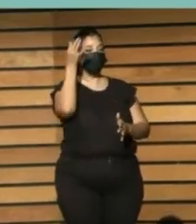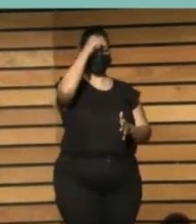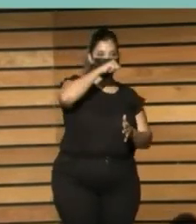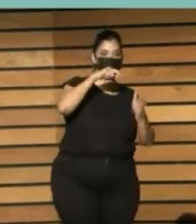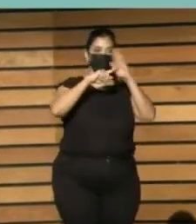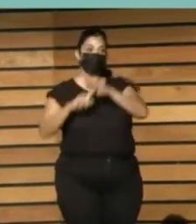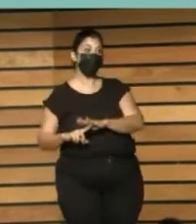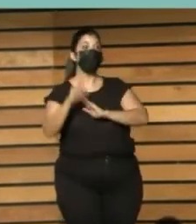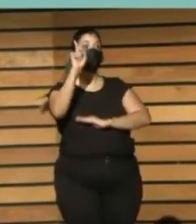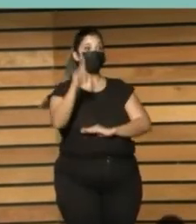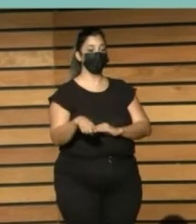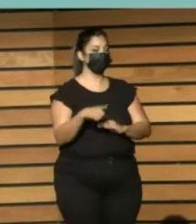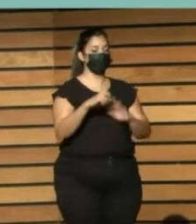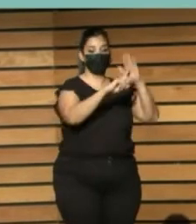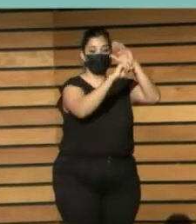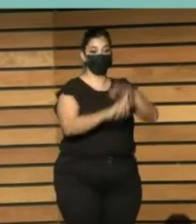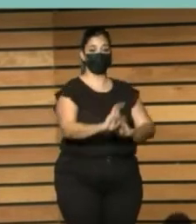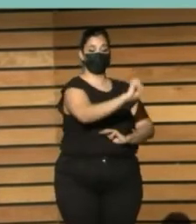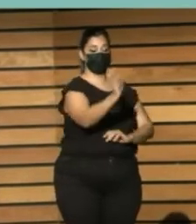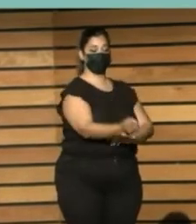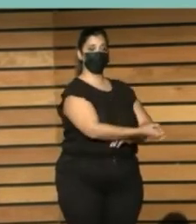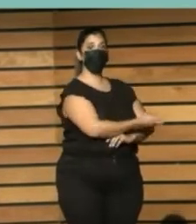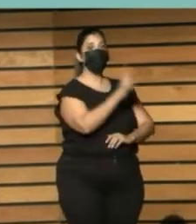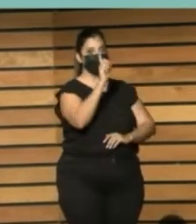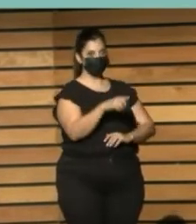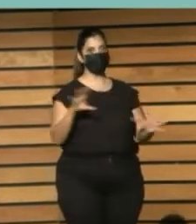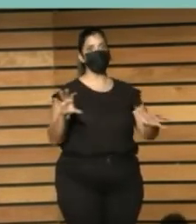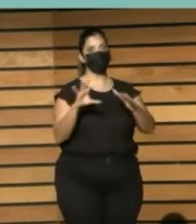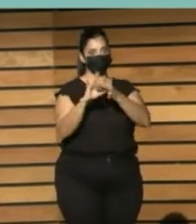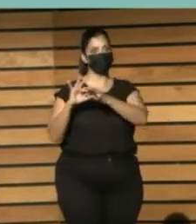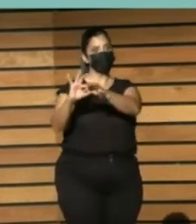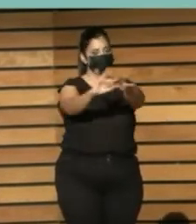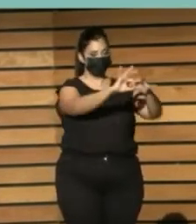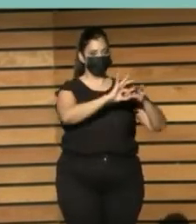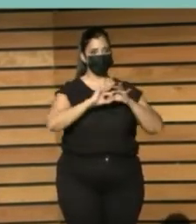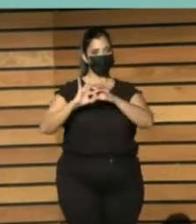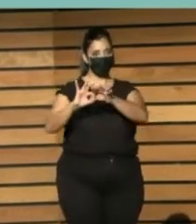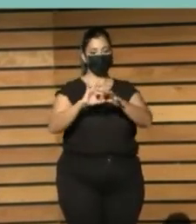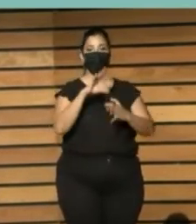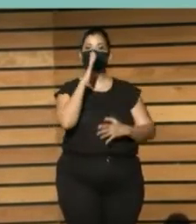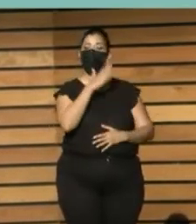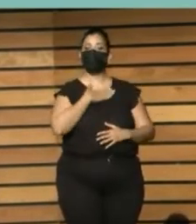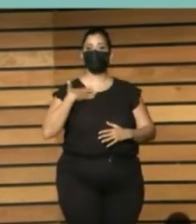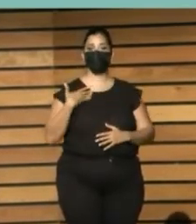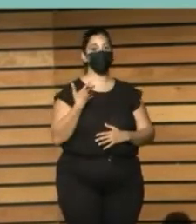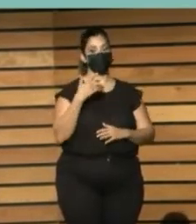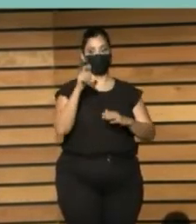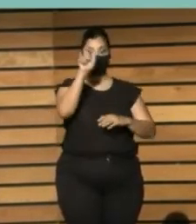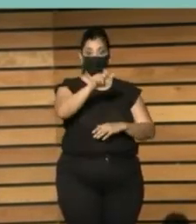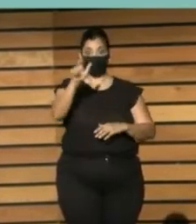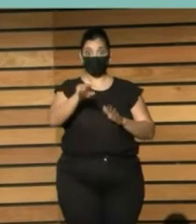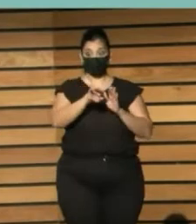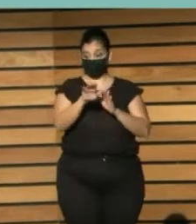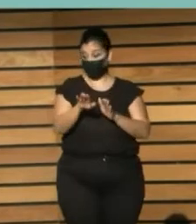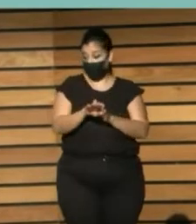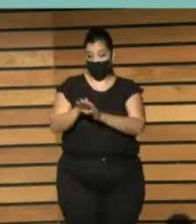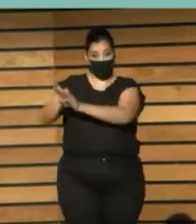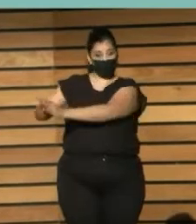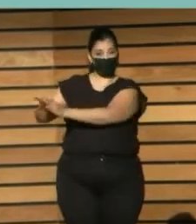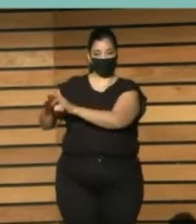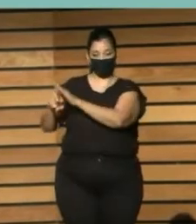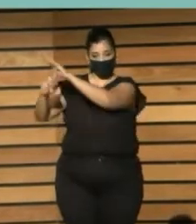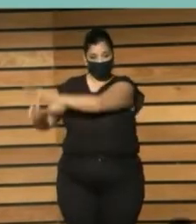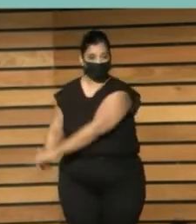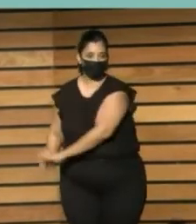discriminación, llegando a aquellos que están más rezagados primero, para garantizar que nadie se quede atrás. Uno de los